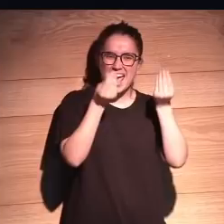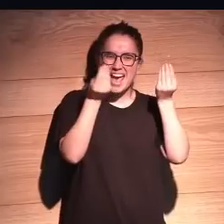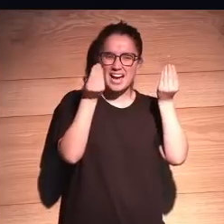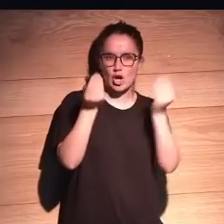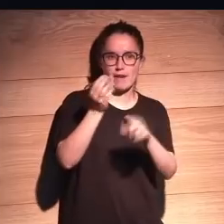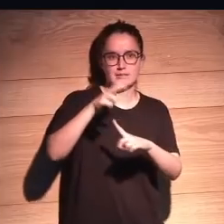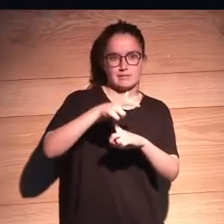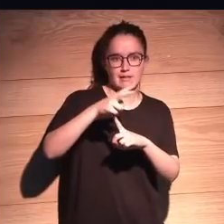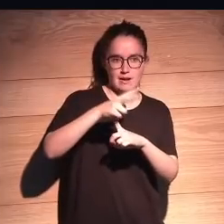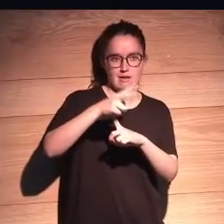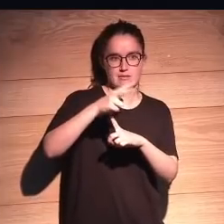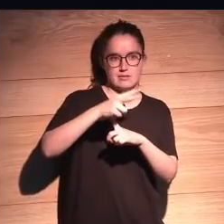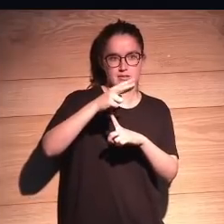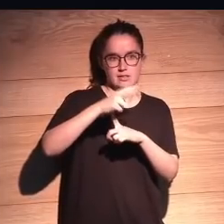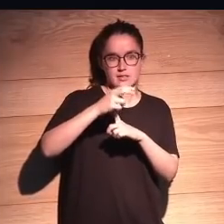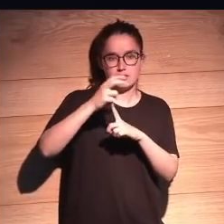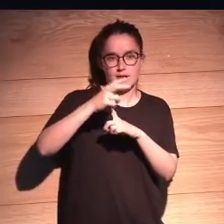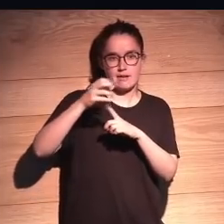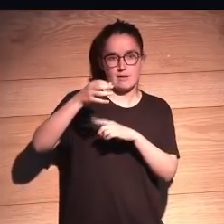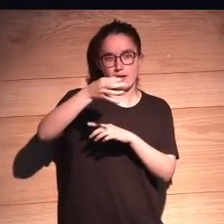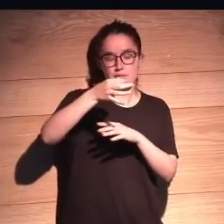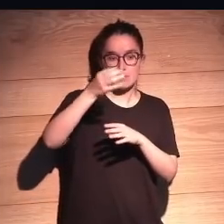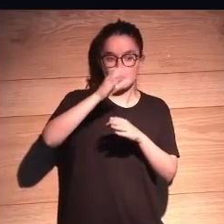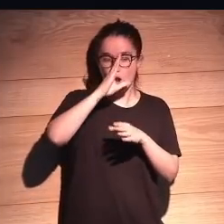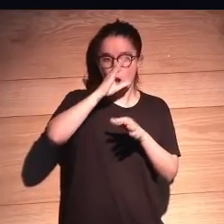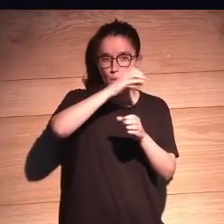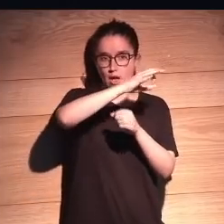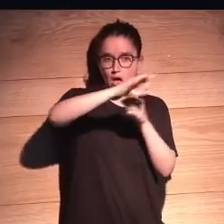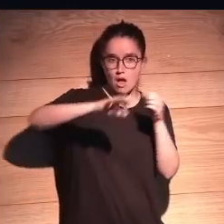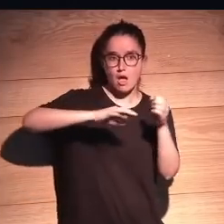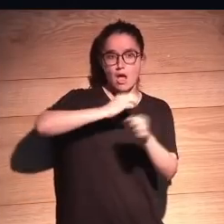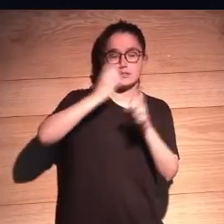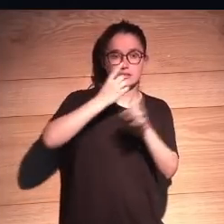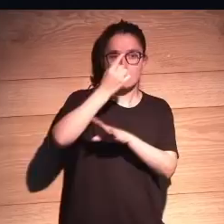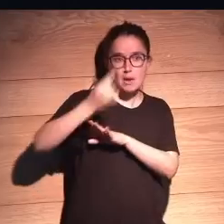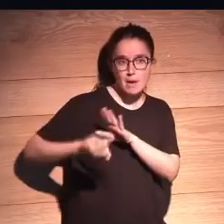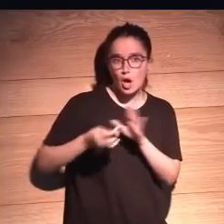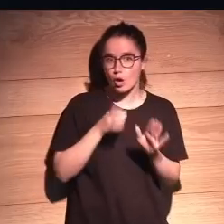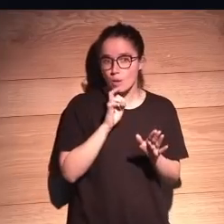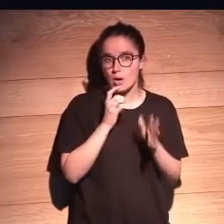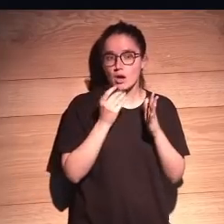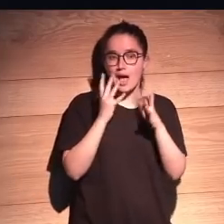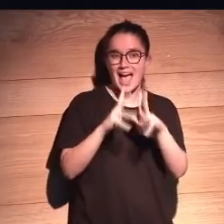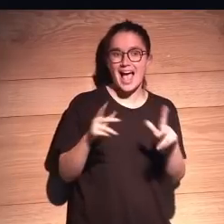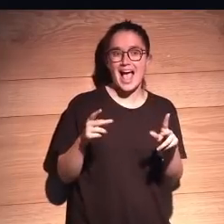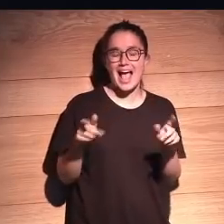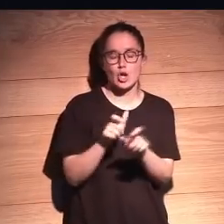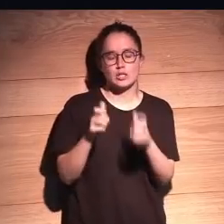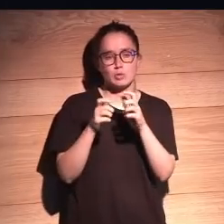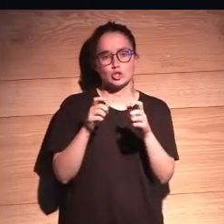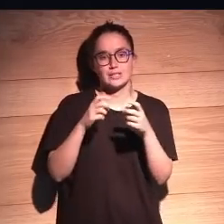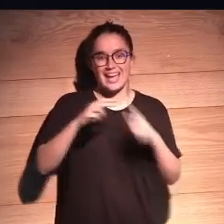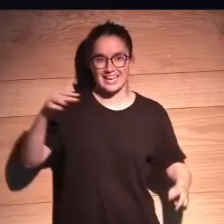antenas que van en el satélite este que da vueltas a la luna que está mapeando la luna han sido hechas con algoritmos genéticos